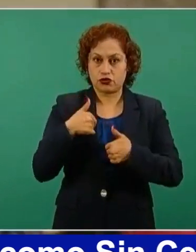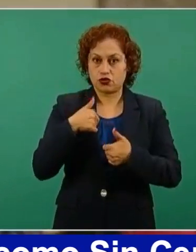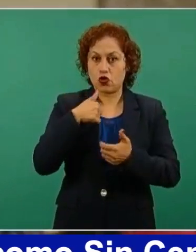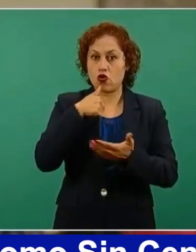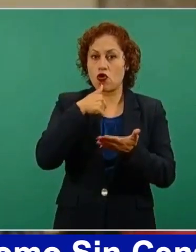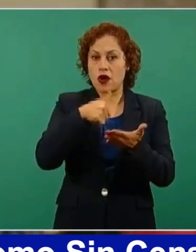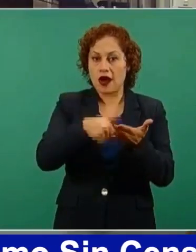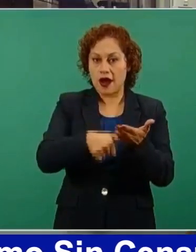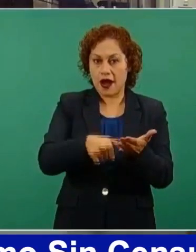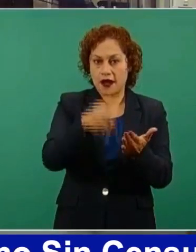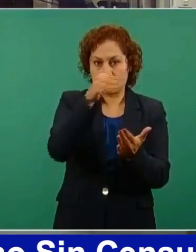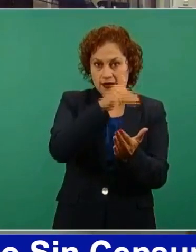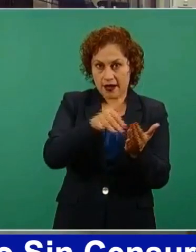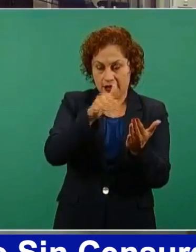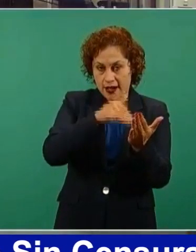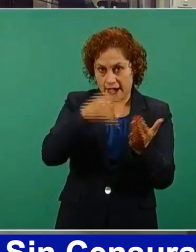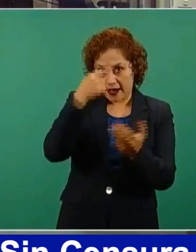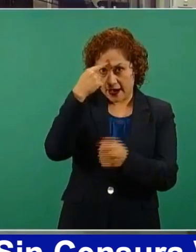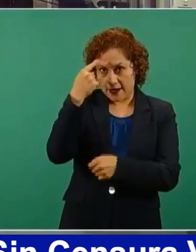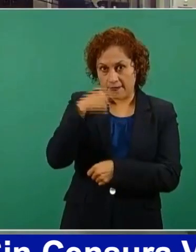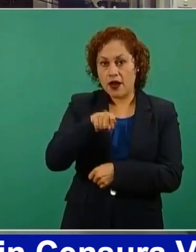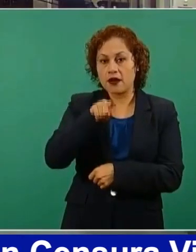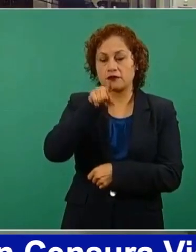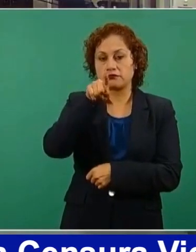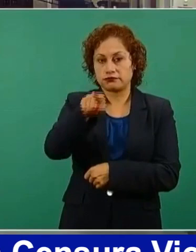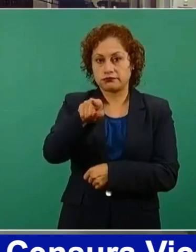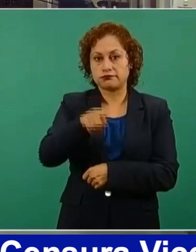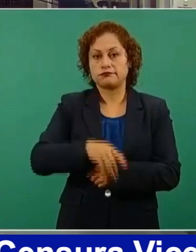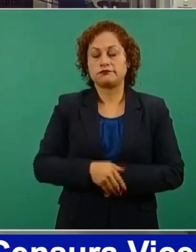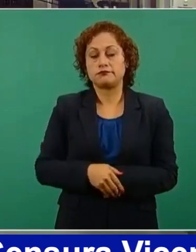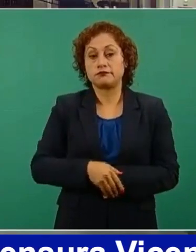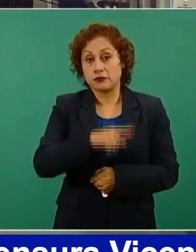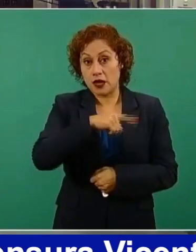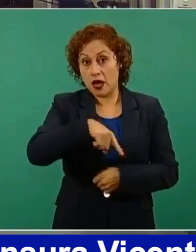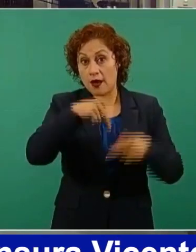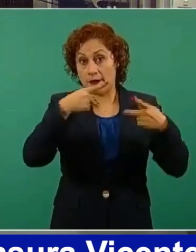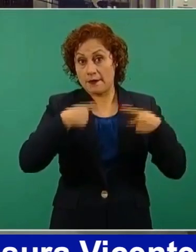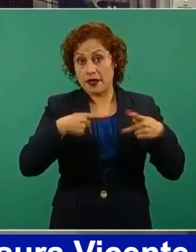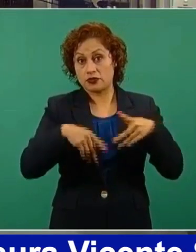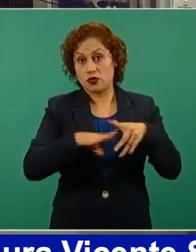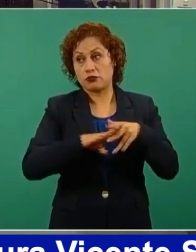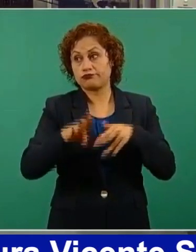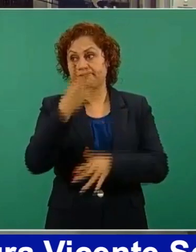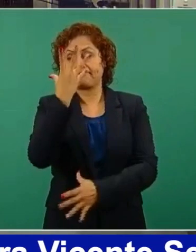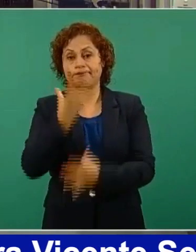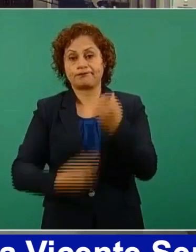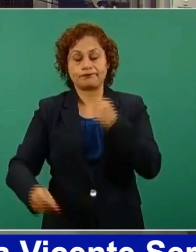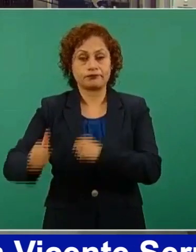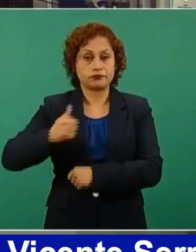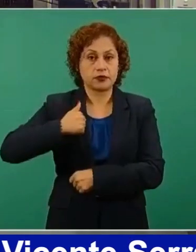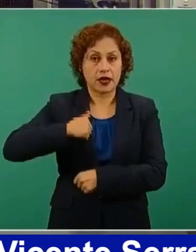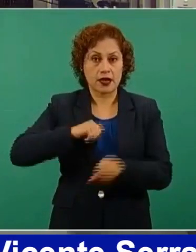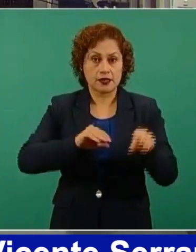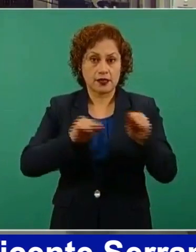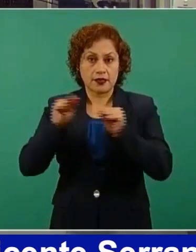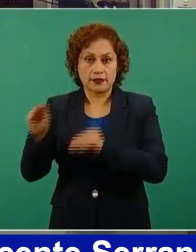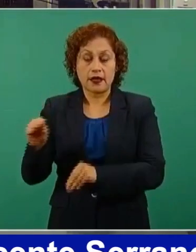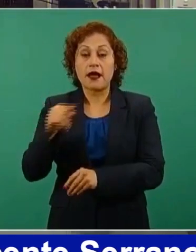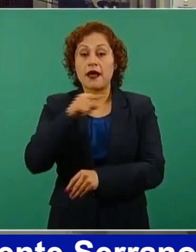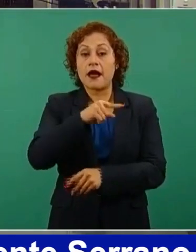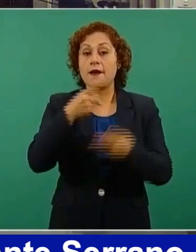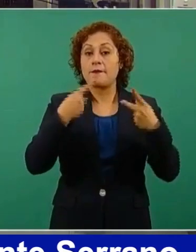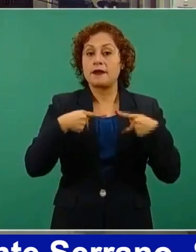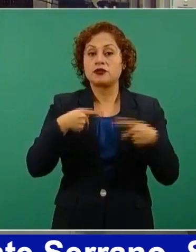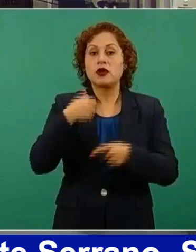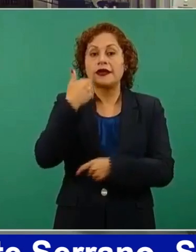carta que le dirigieron como presidente de la República. Ellos, presidente, los perseguidos políticos quieren, le